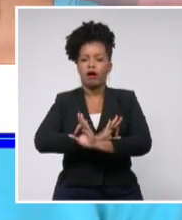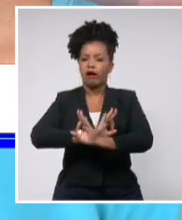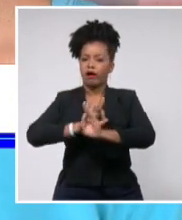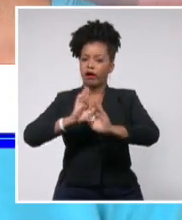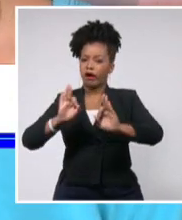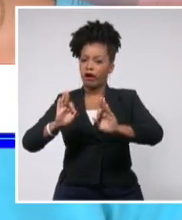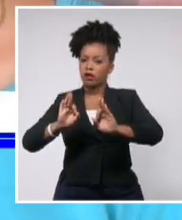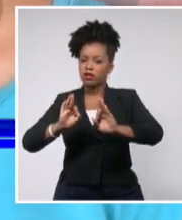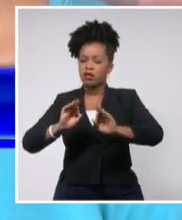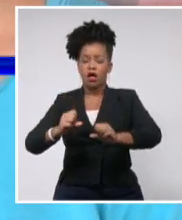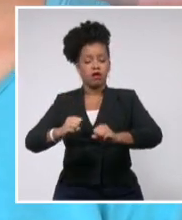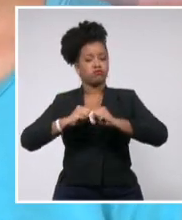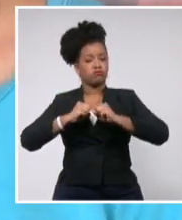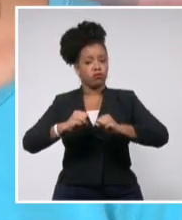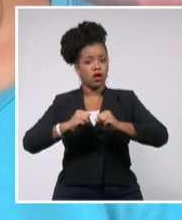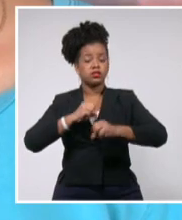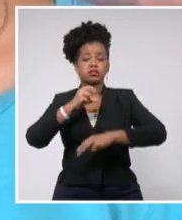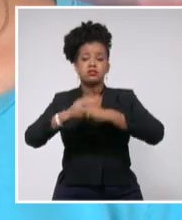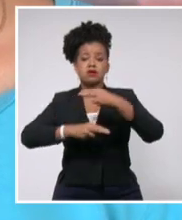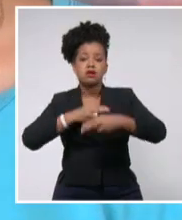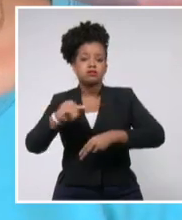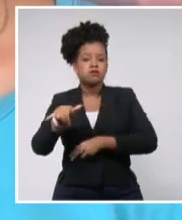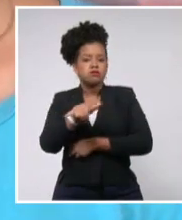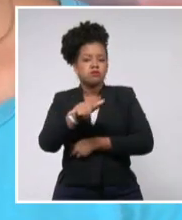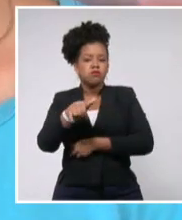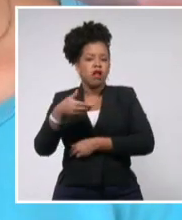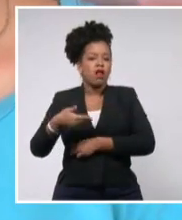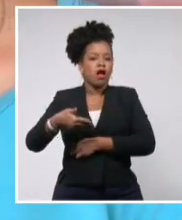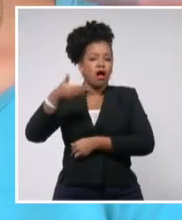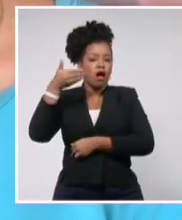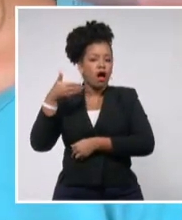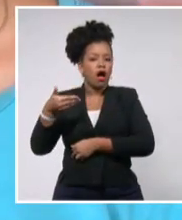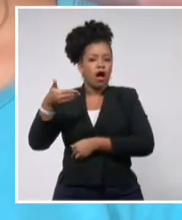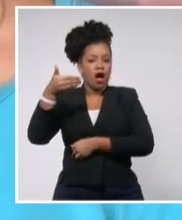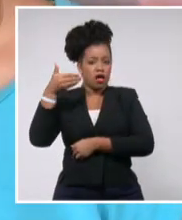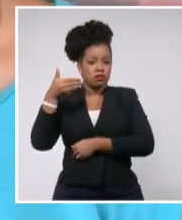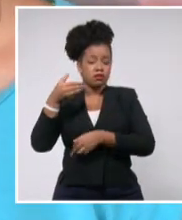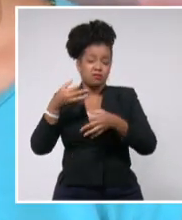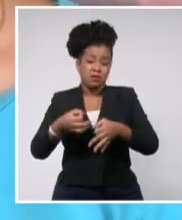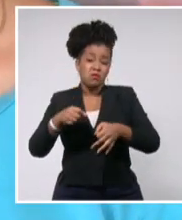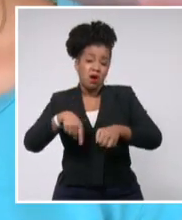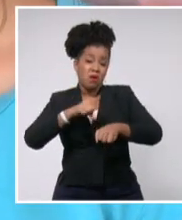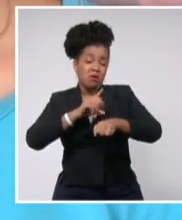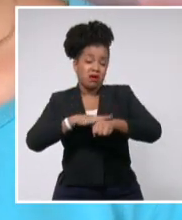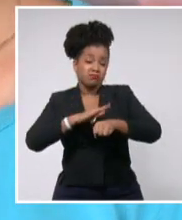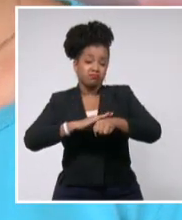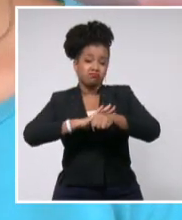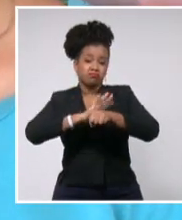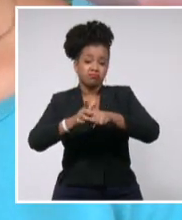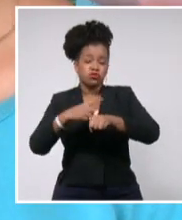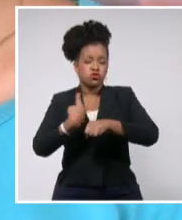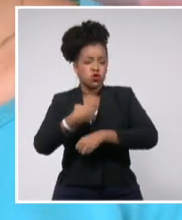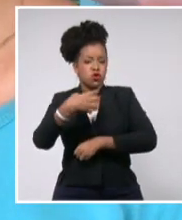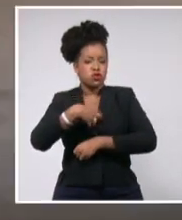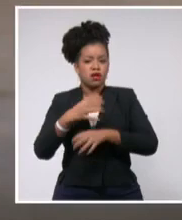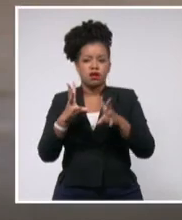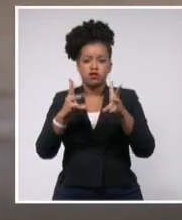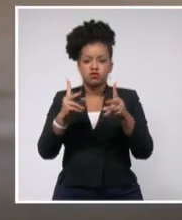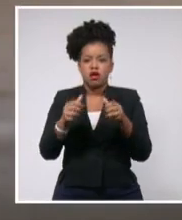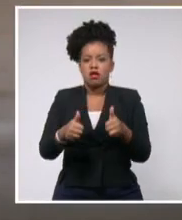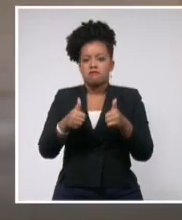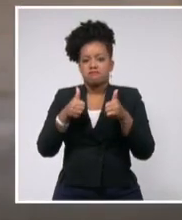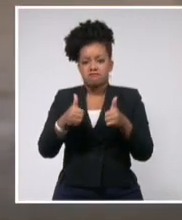con el mismo rigor que hemos tenido sin esta COVID-19 y tengamos excelentes resultados.